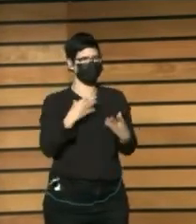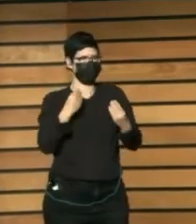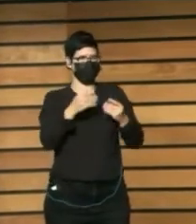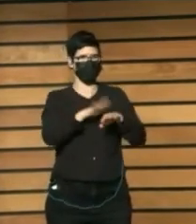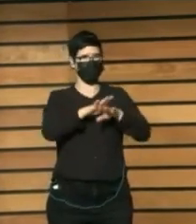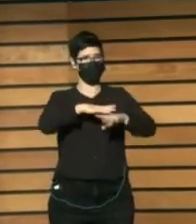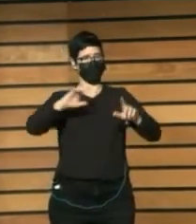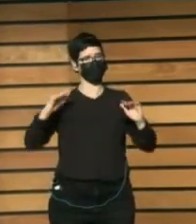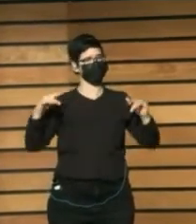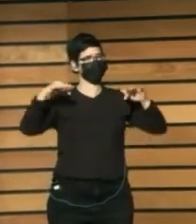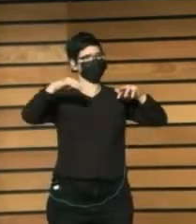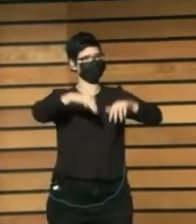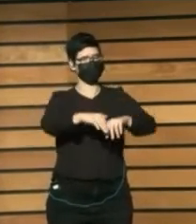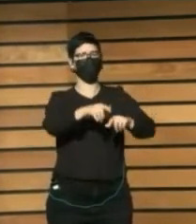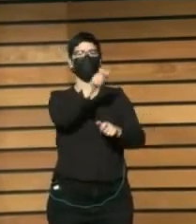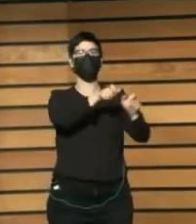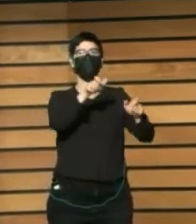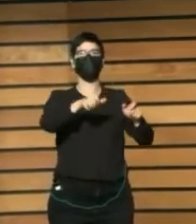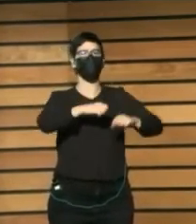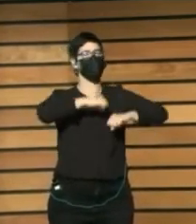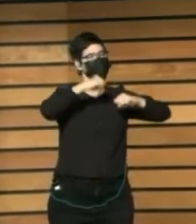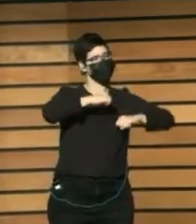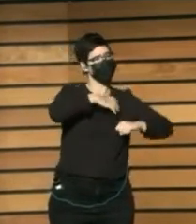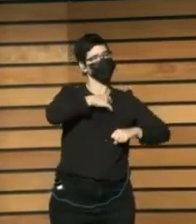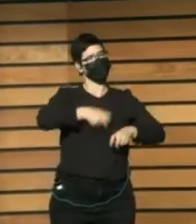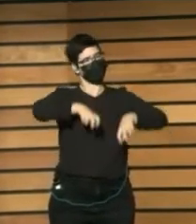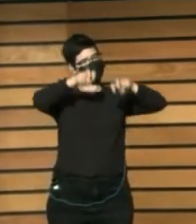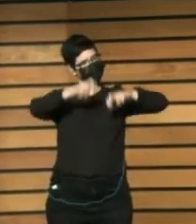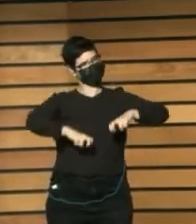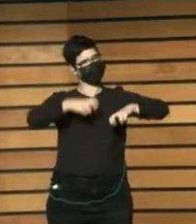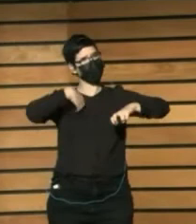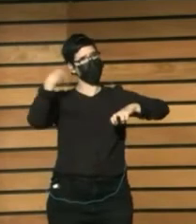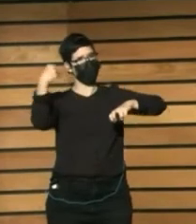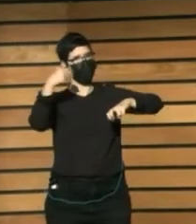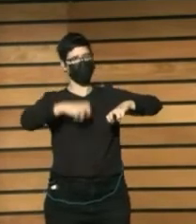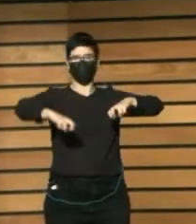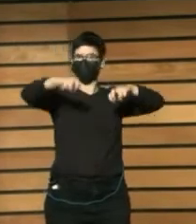encuentro Donde una persona Mayor Se pueda sentar Con un joven